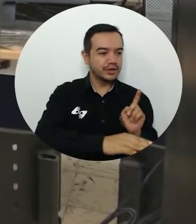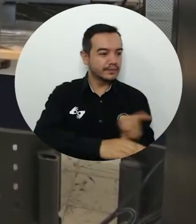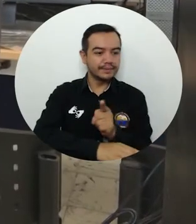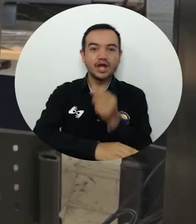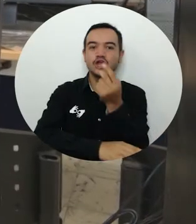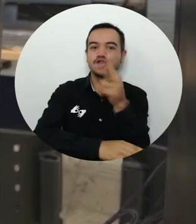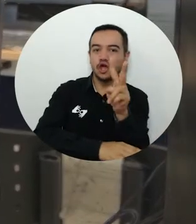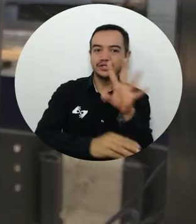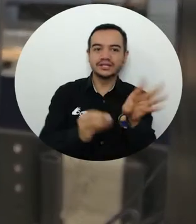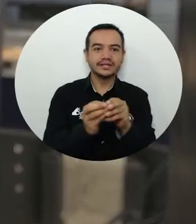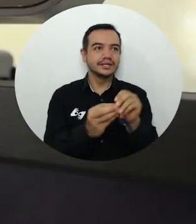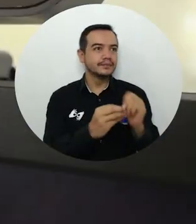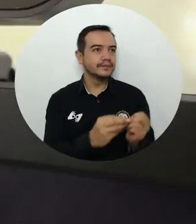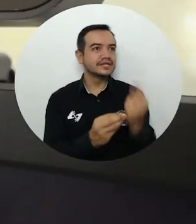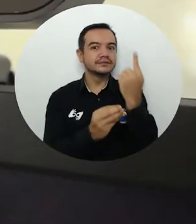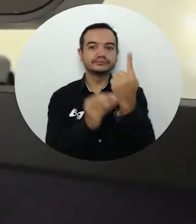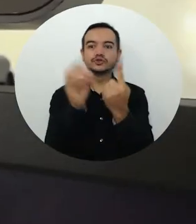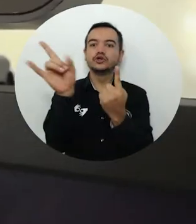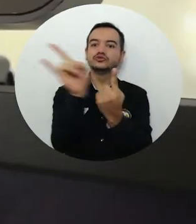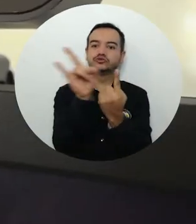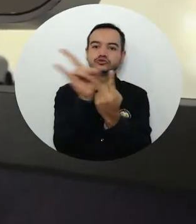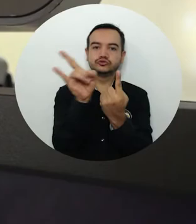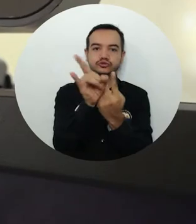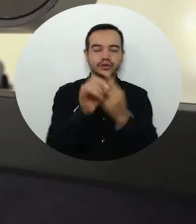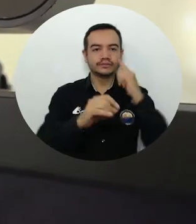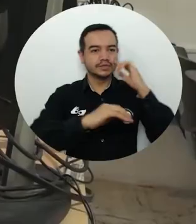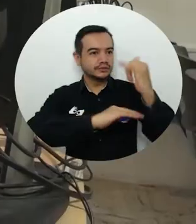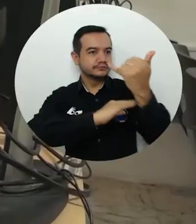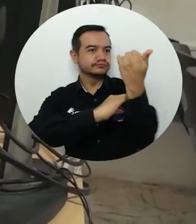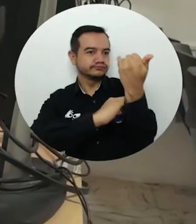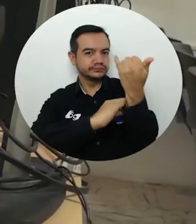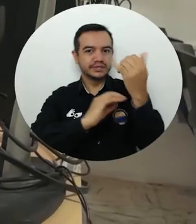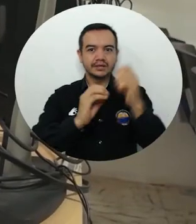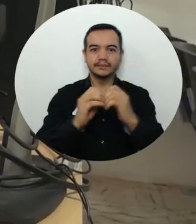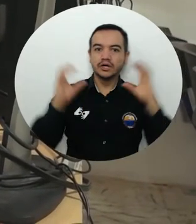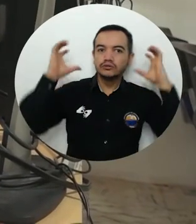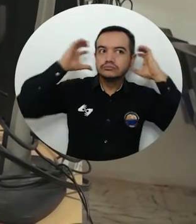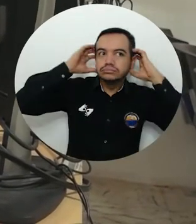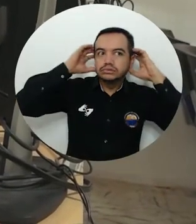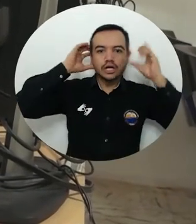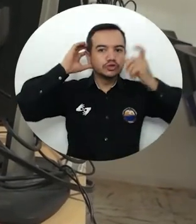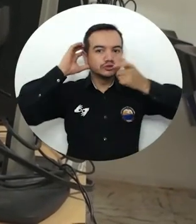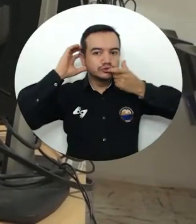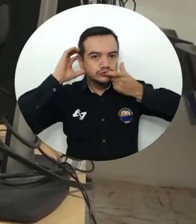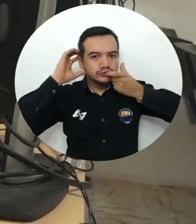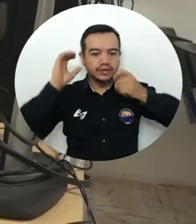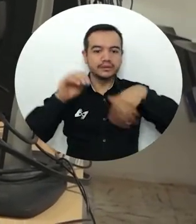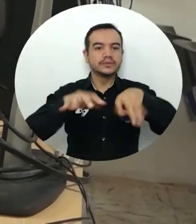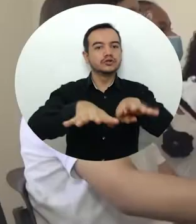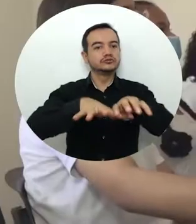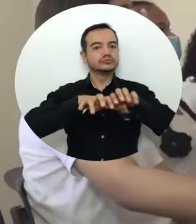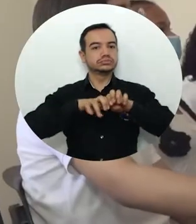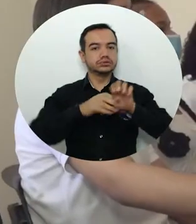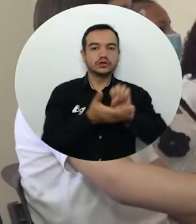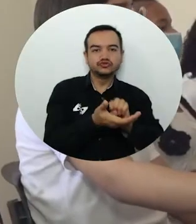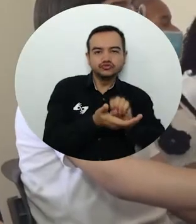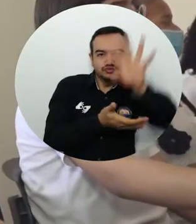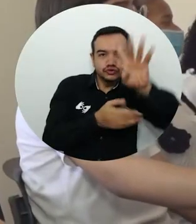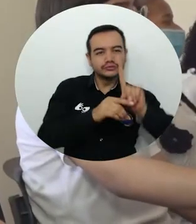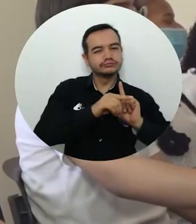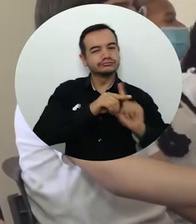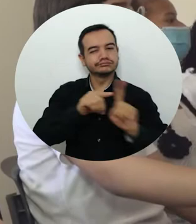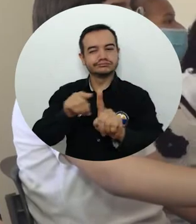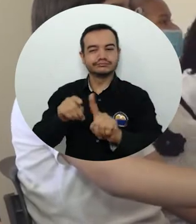escritorio, antenas Wi-Fi, cámaras web, audífonos, micrófonos, sillas tipo auditorio, video bins,